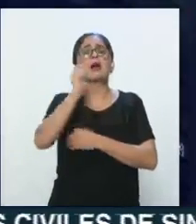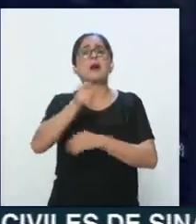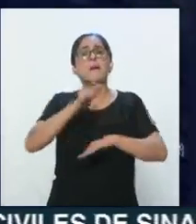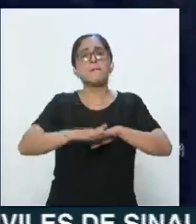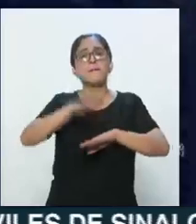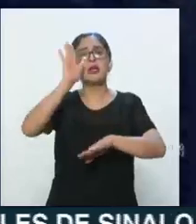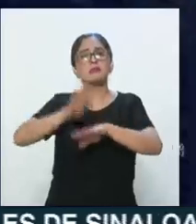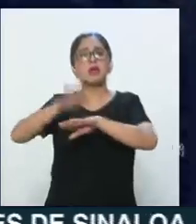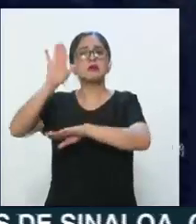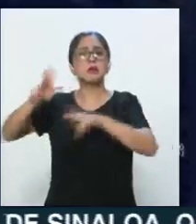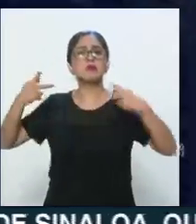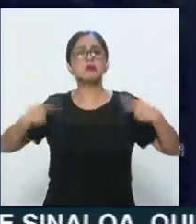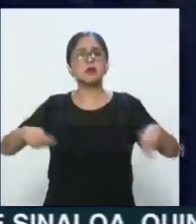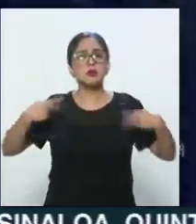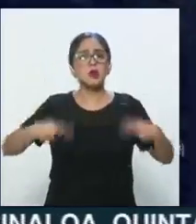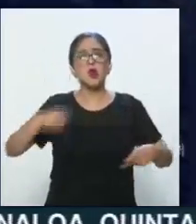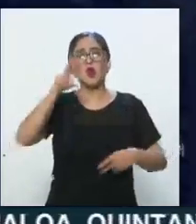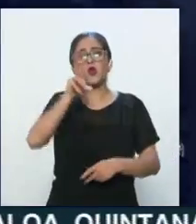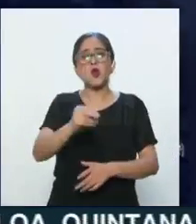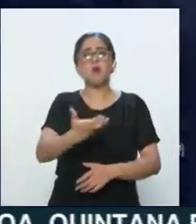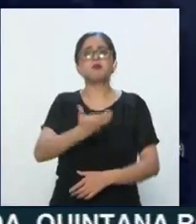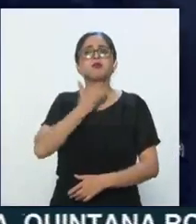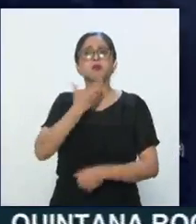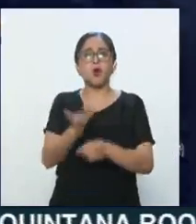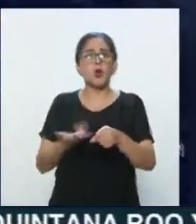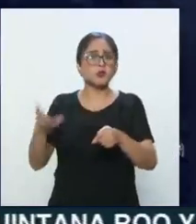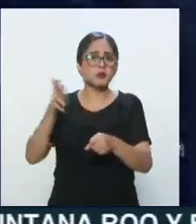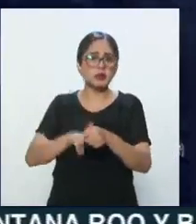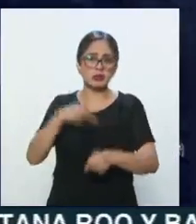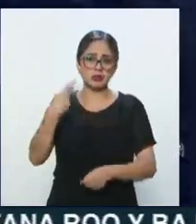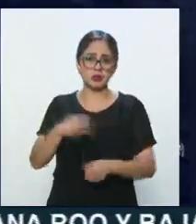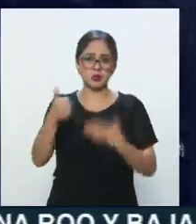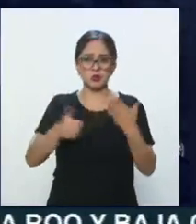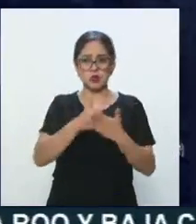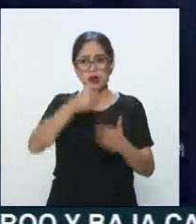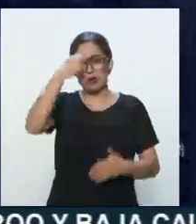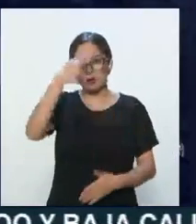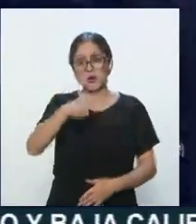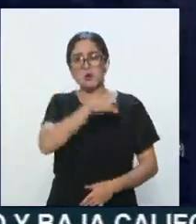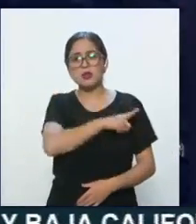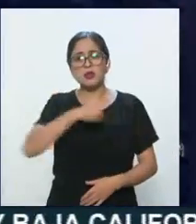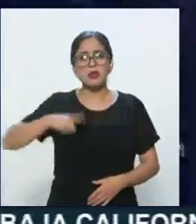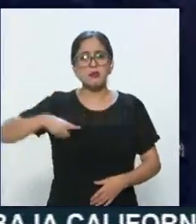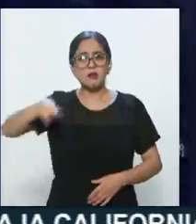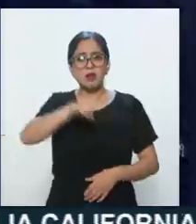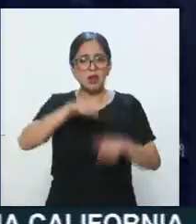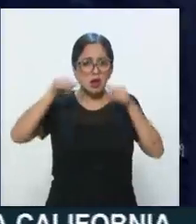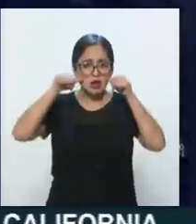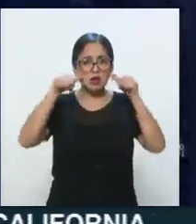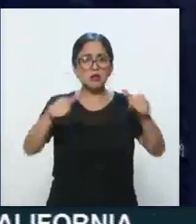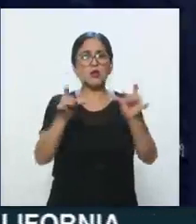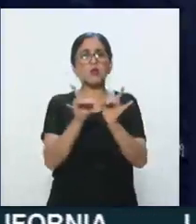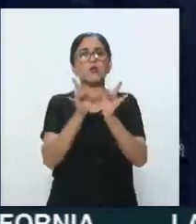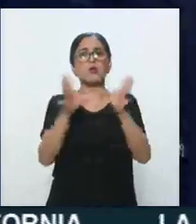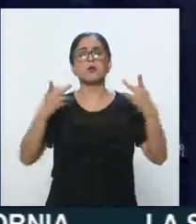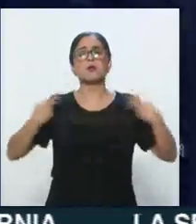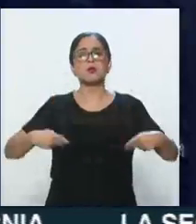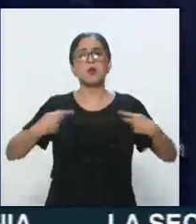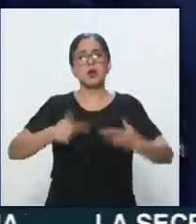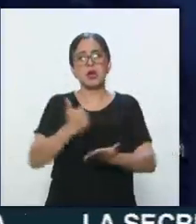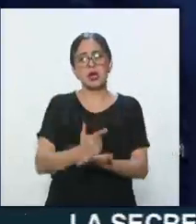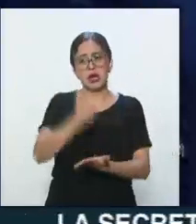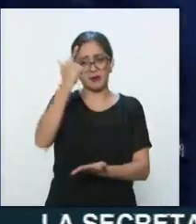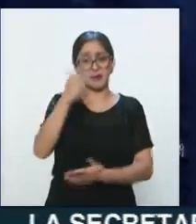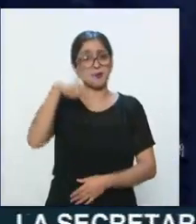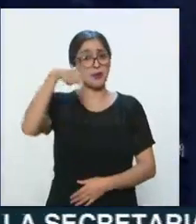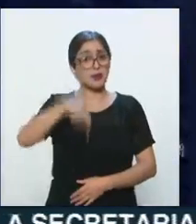número de contagios para saturar la capacidad hospitalaria del país y contar con los medios para poder atender a los casos graves. Y es que, en México,